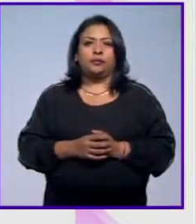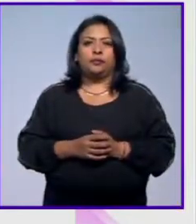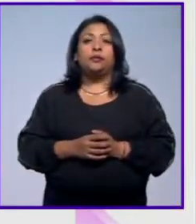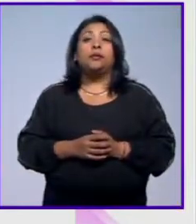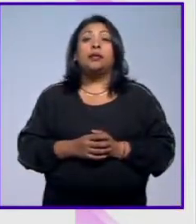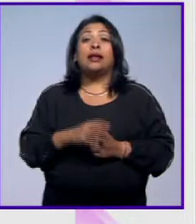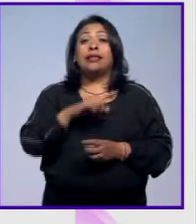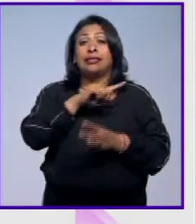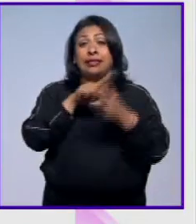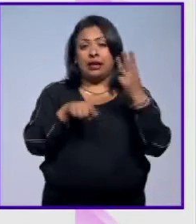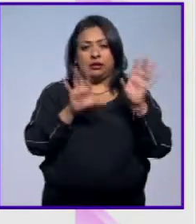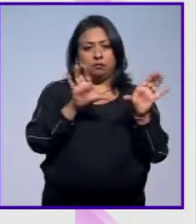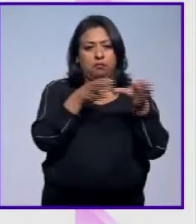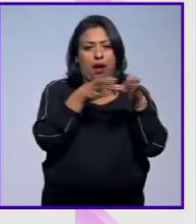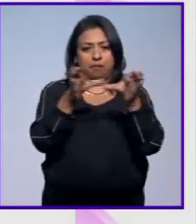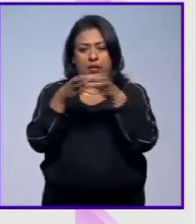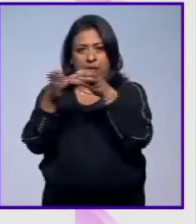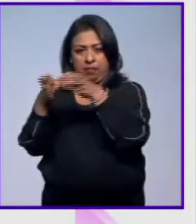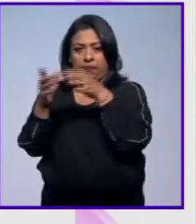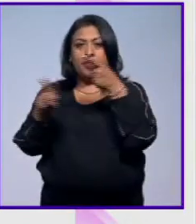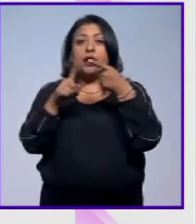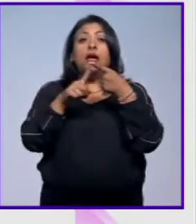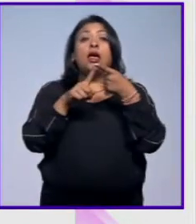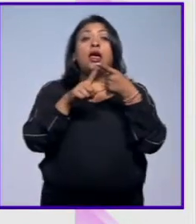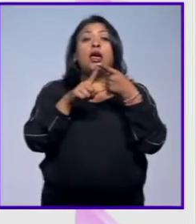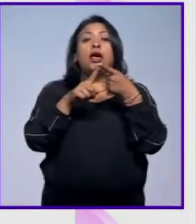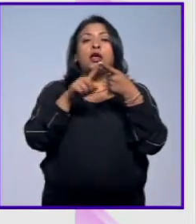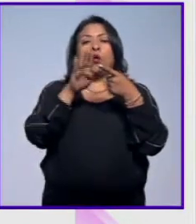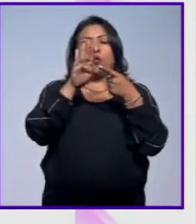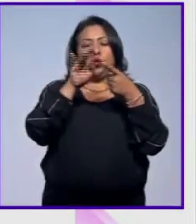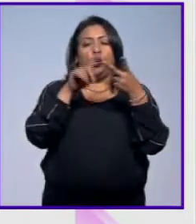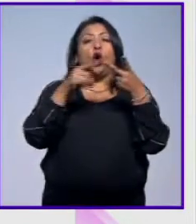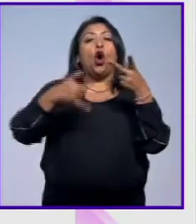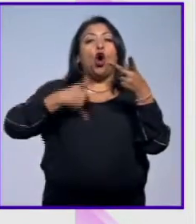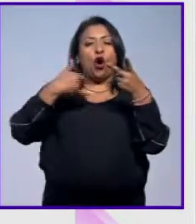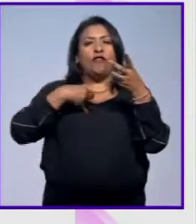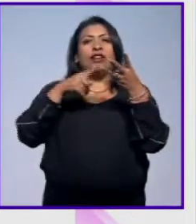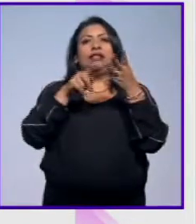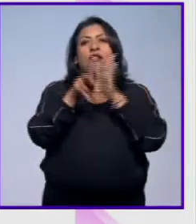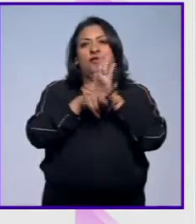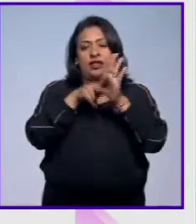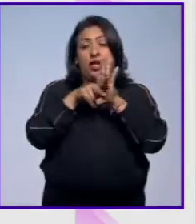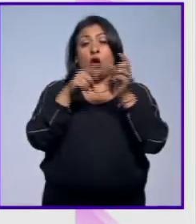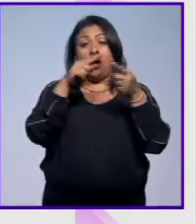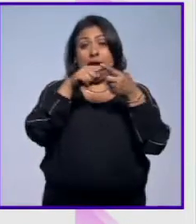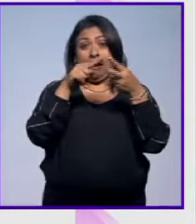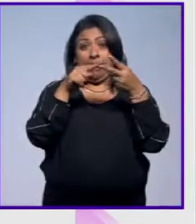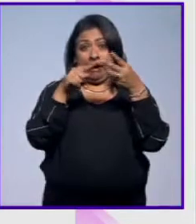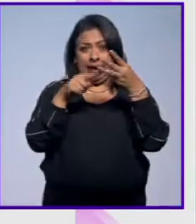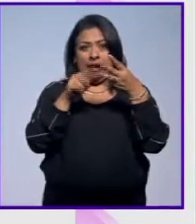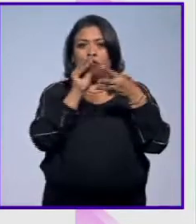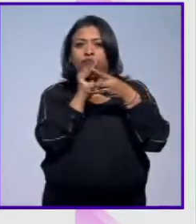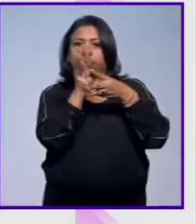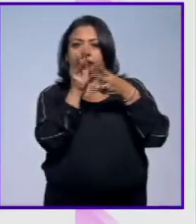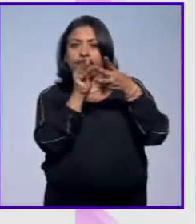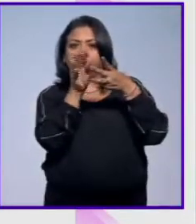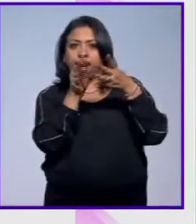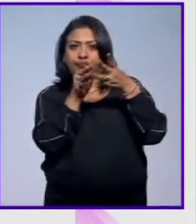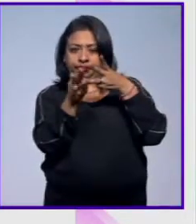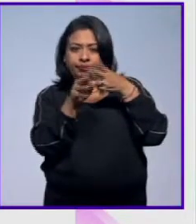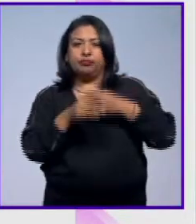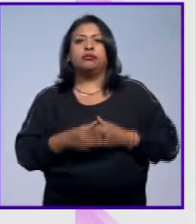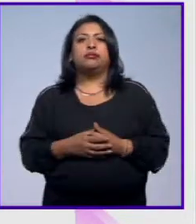Fueron tres categorías principales, fotografía adultos, fotografía jóvenes y video, cada una a su vez con subcategorías.